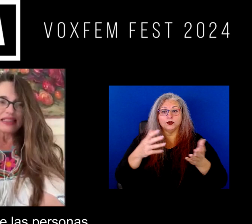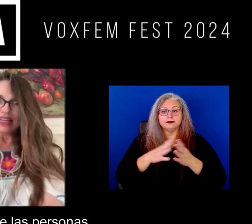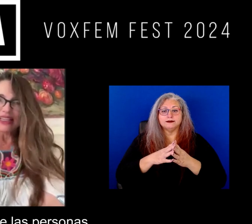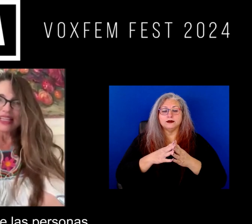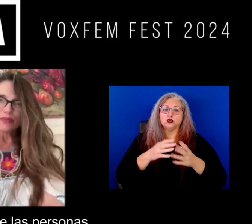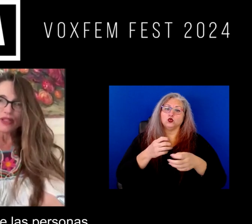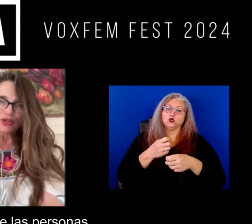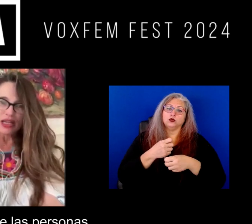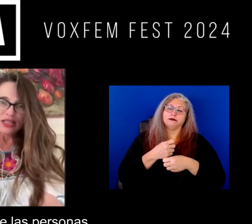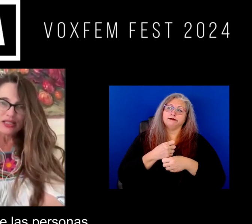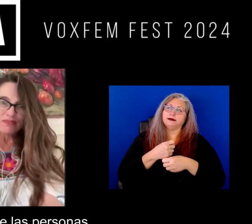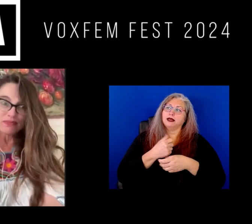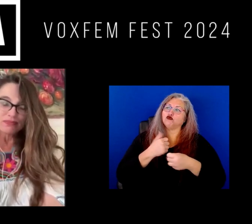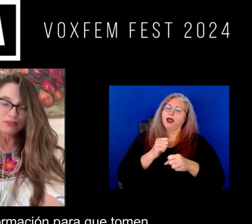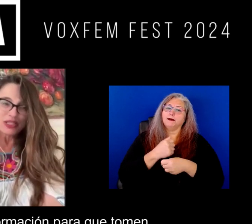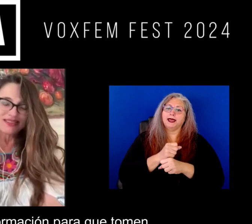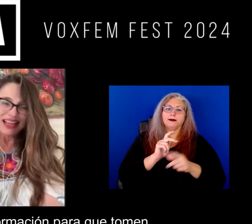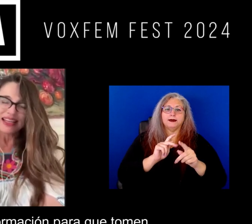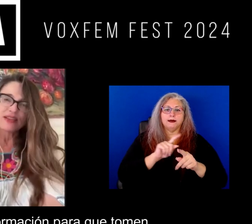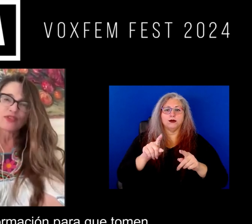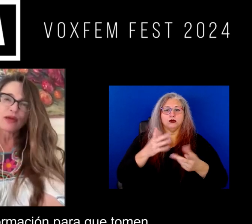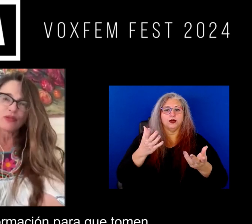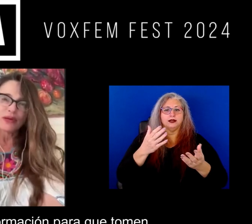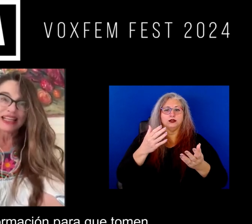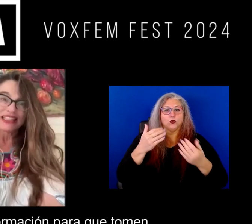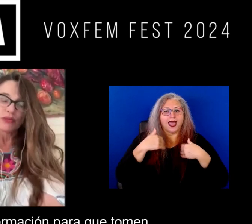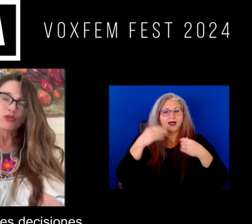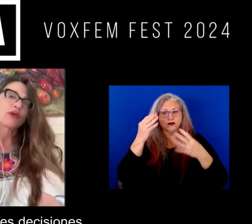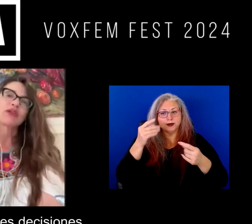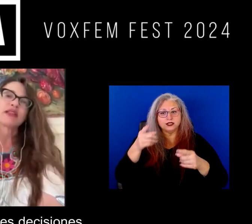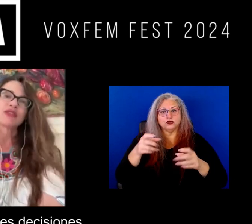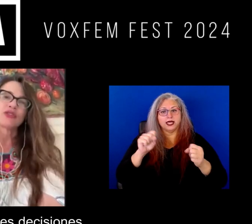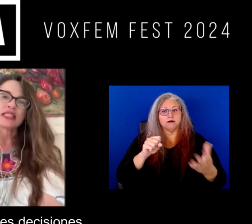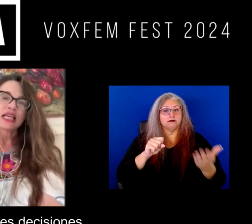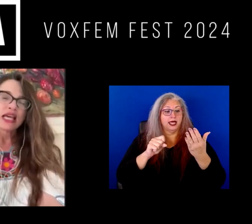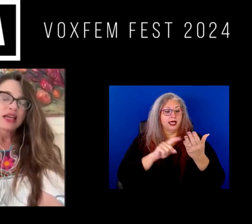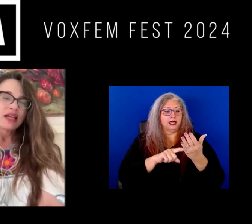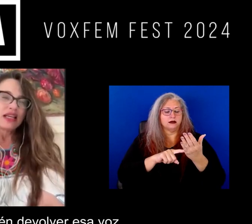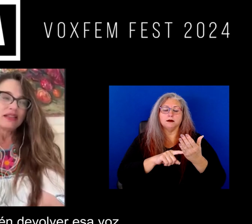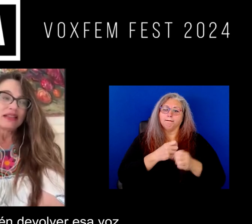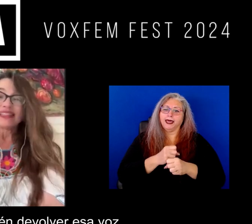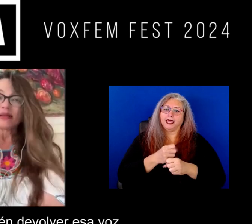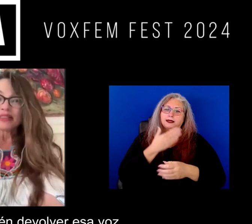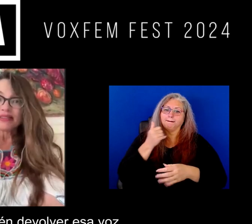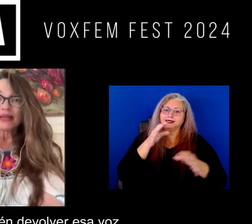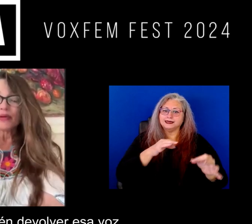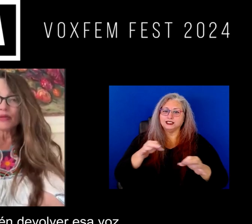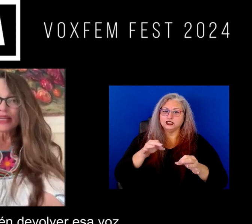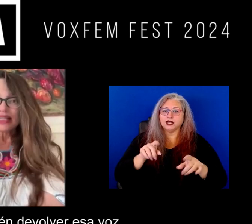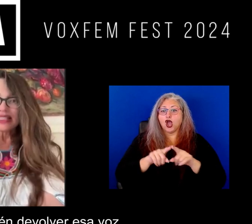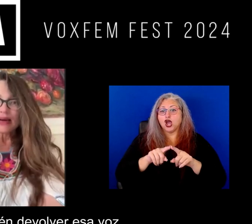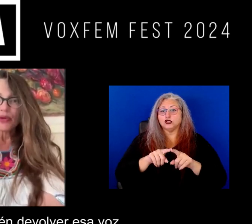intentar que las personas pues tengan esa información para que tomen sus mejores decisiones e intentar también